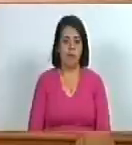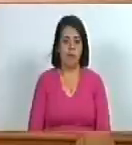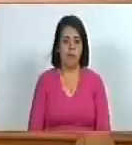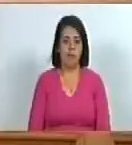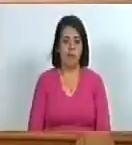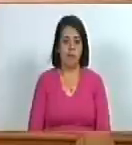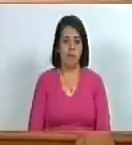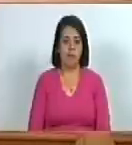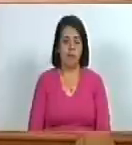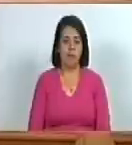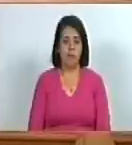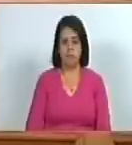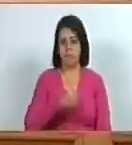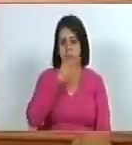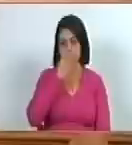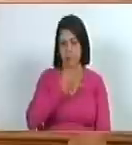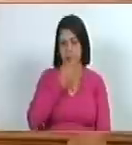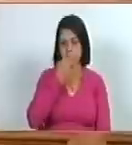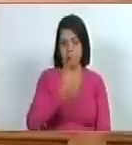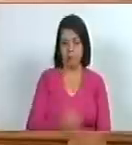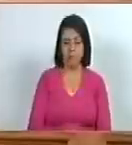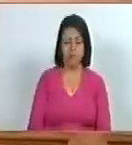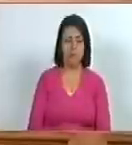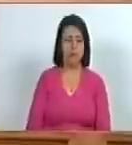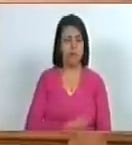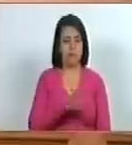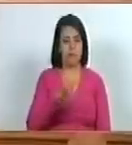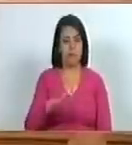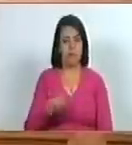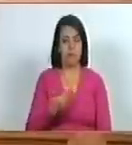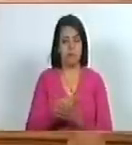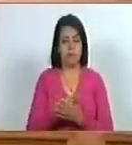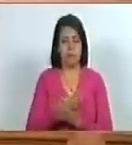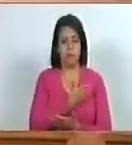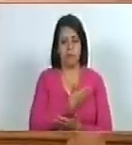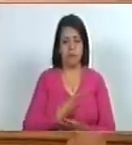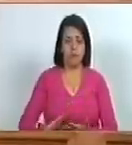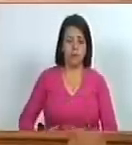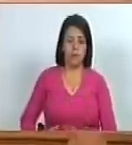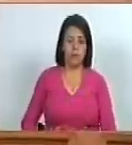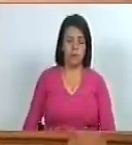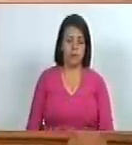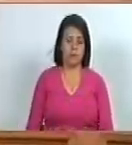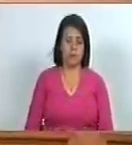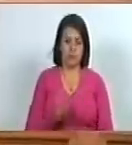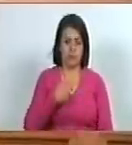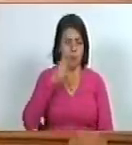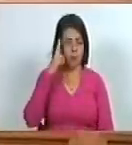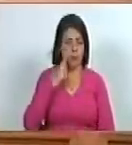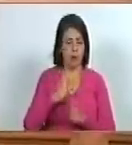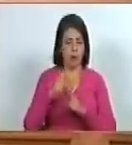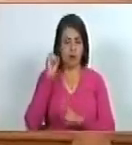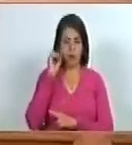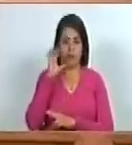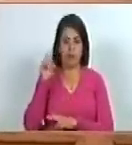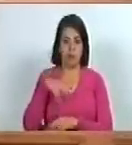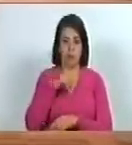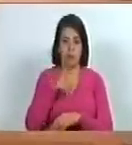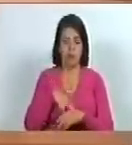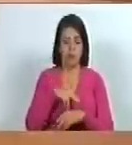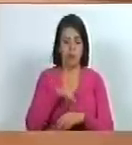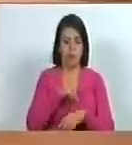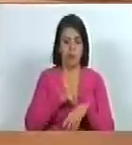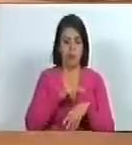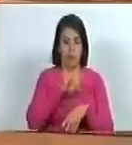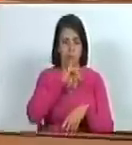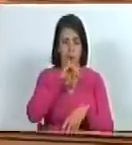muy buenas tardes apreciado apreciado de nuestra honorable asamblea nacional doctor